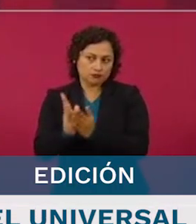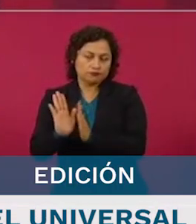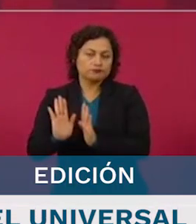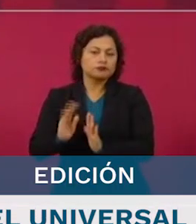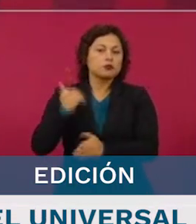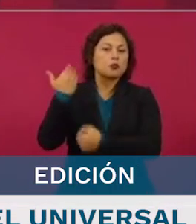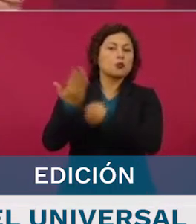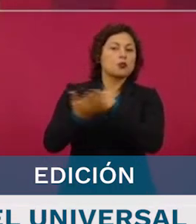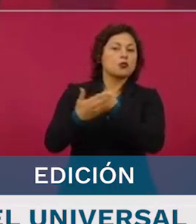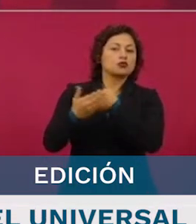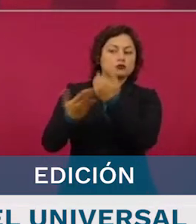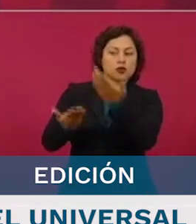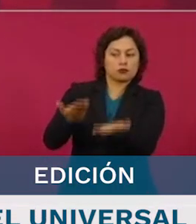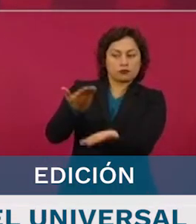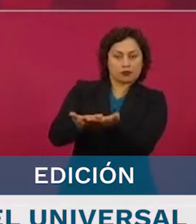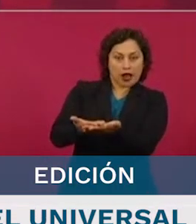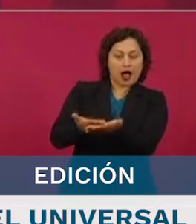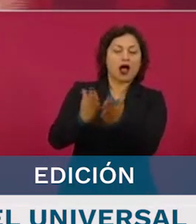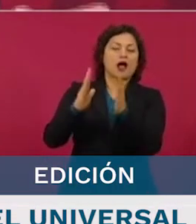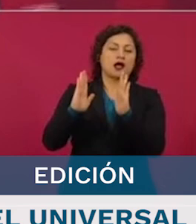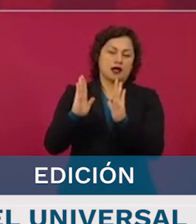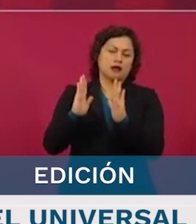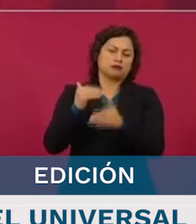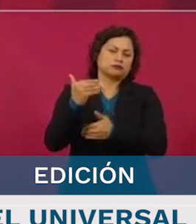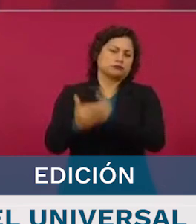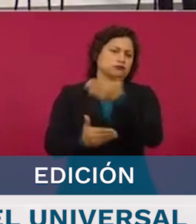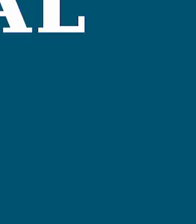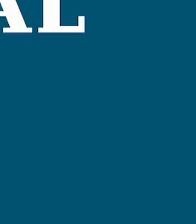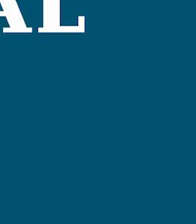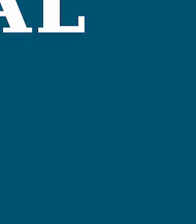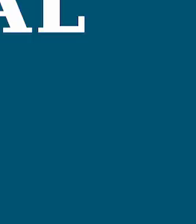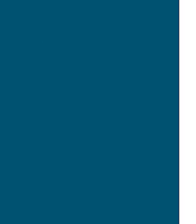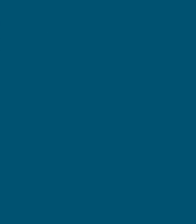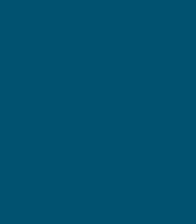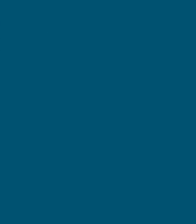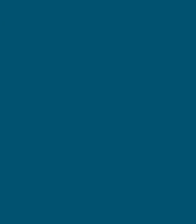tendremos que mantener ese clima de diálogo y de respeto.